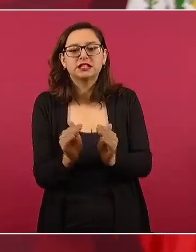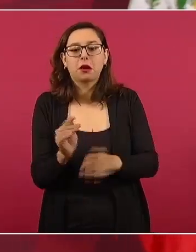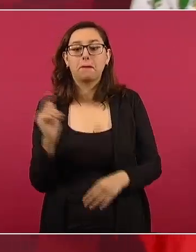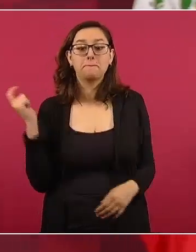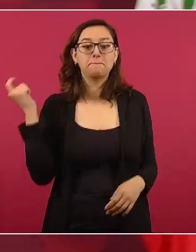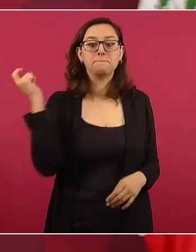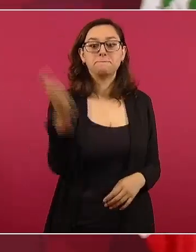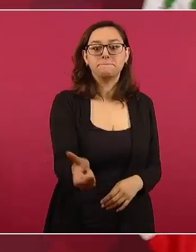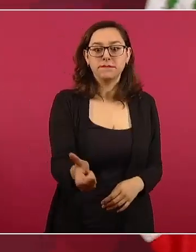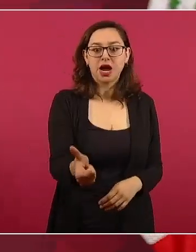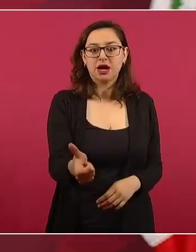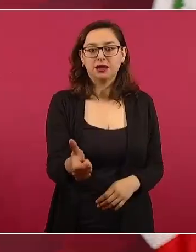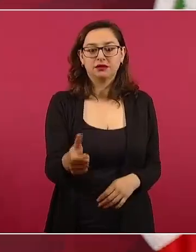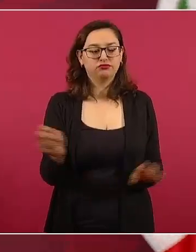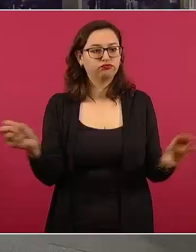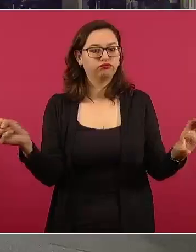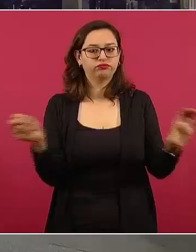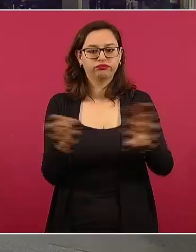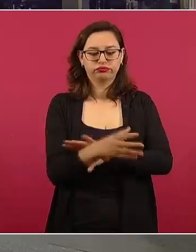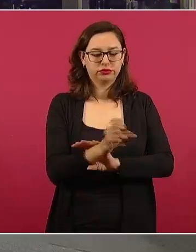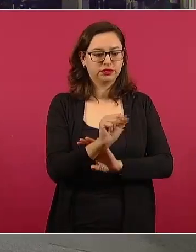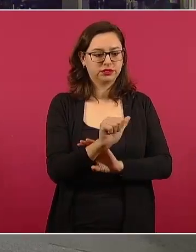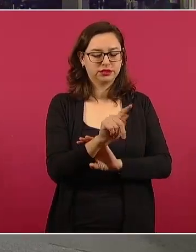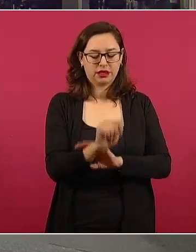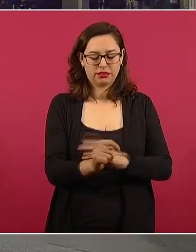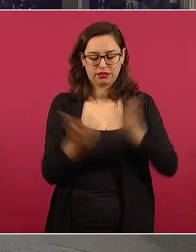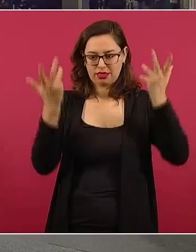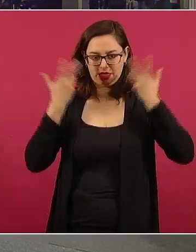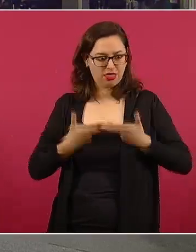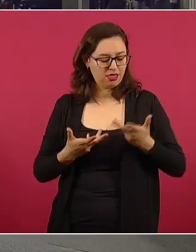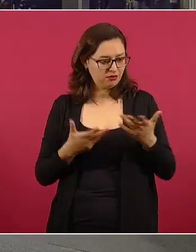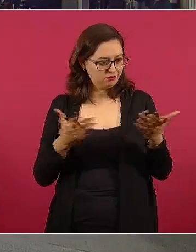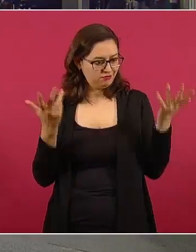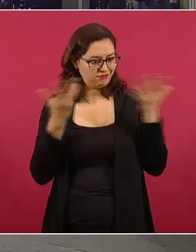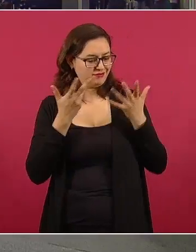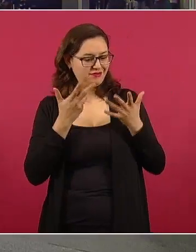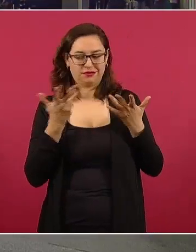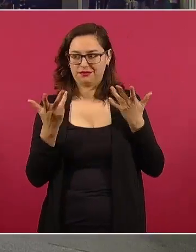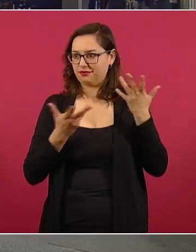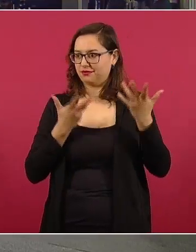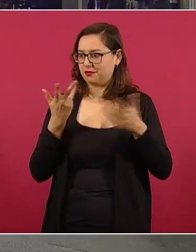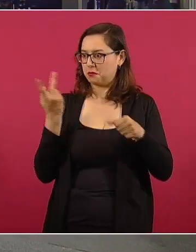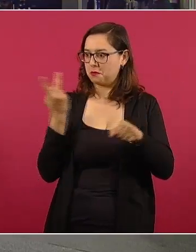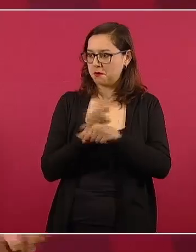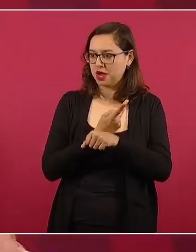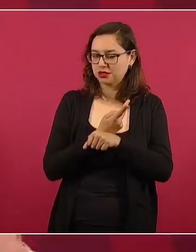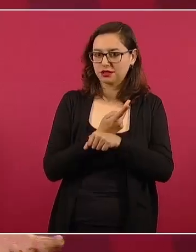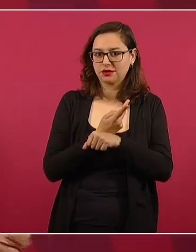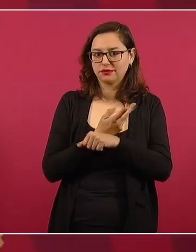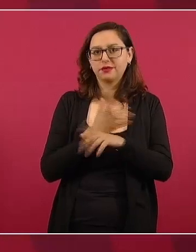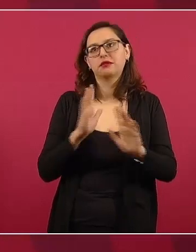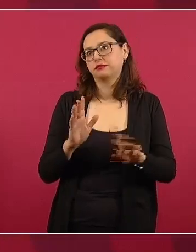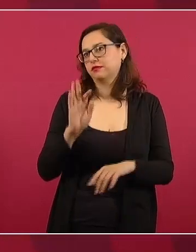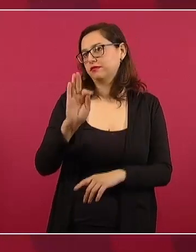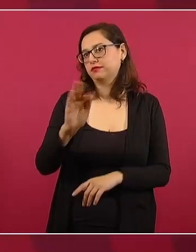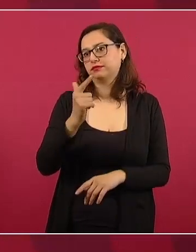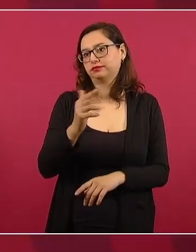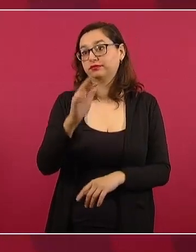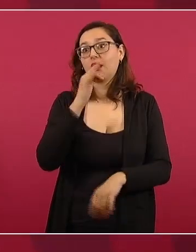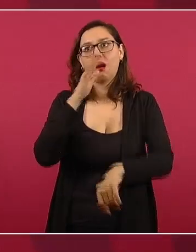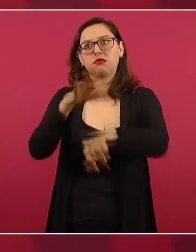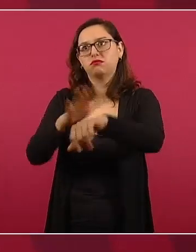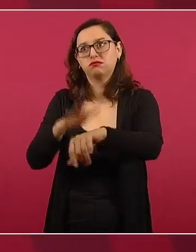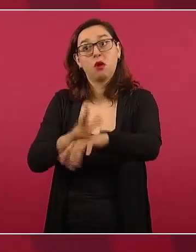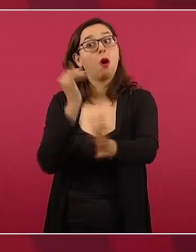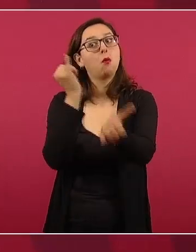de la fiscalía. ¿Y de cuánto tiene que ser la reparación del daño? No sé, no sé. Yo sí lo que